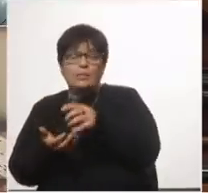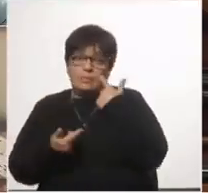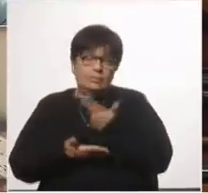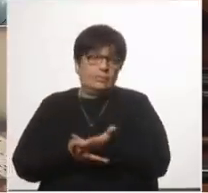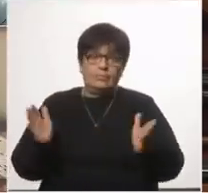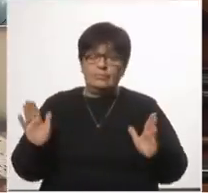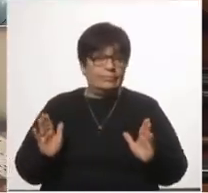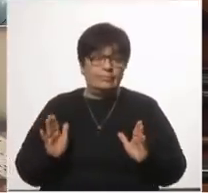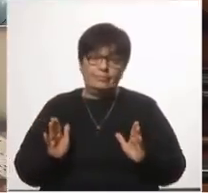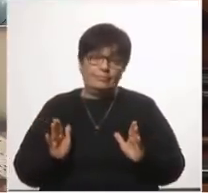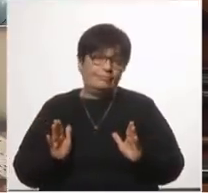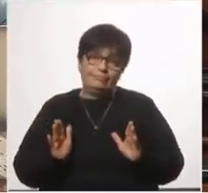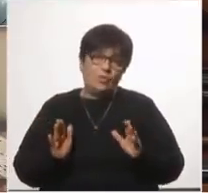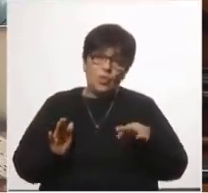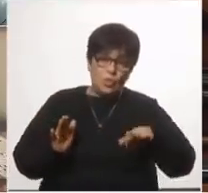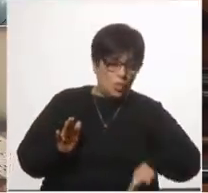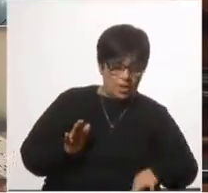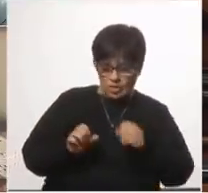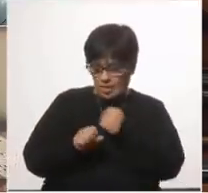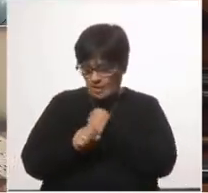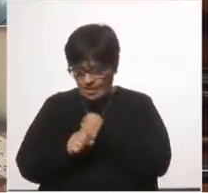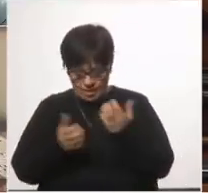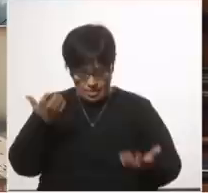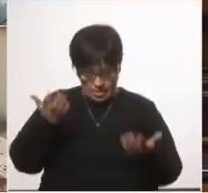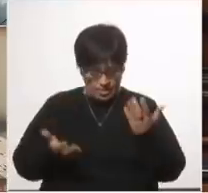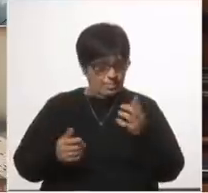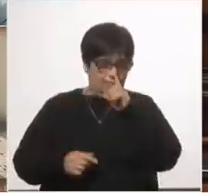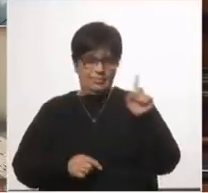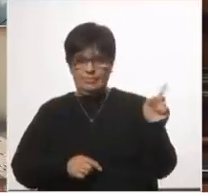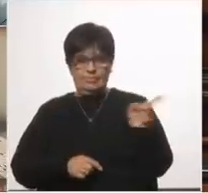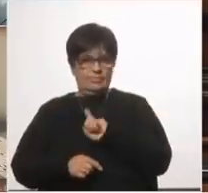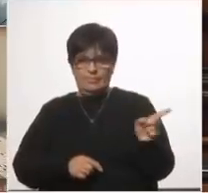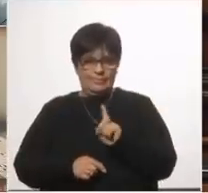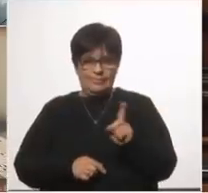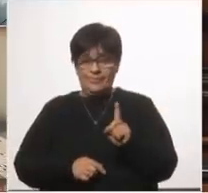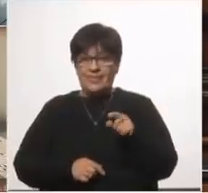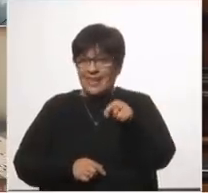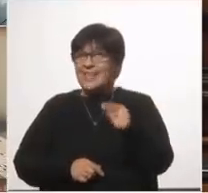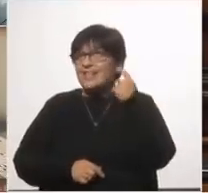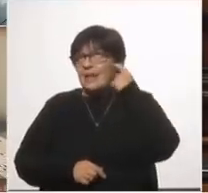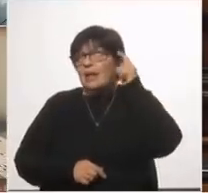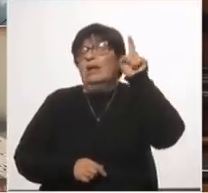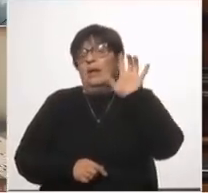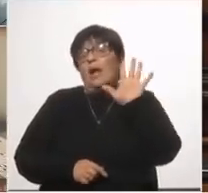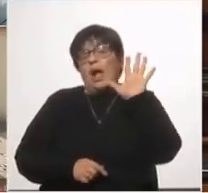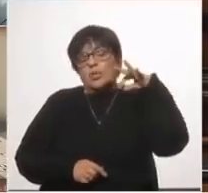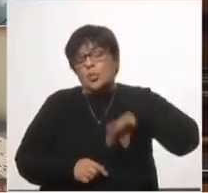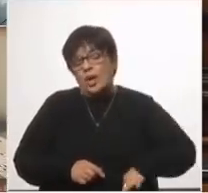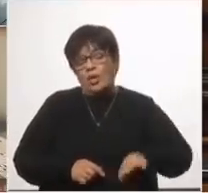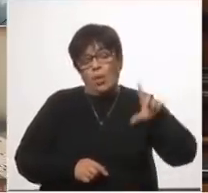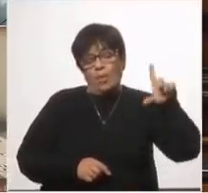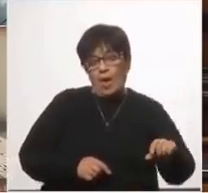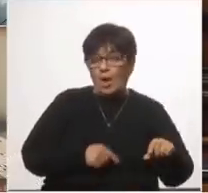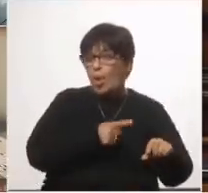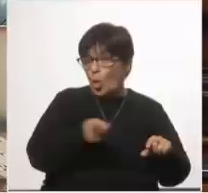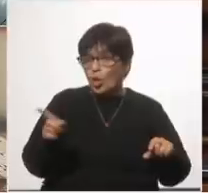que no existe relación entre salario y empleo esta idea ideológica de que si bajamos los salarios crece el empleo